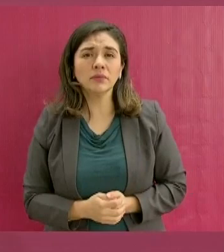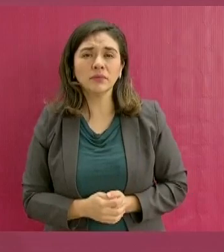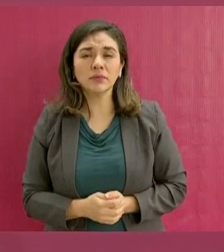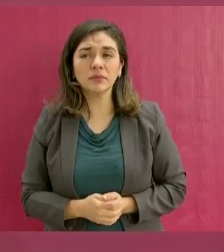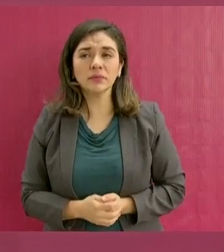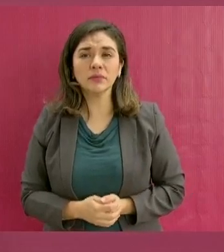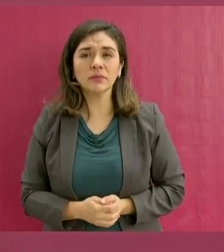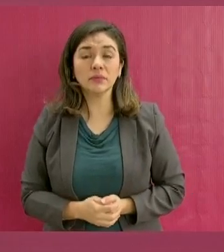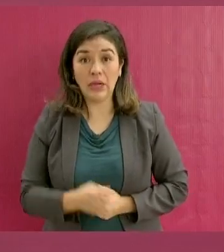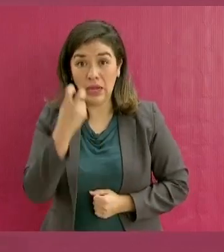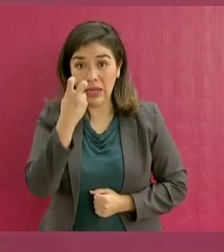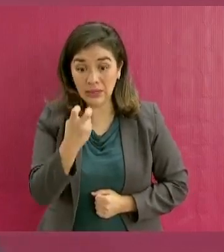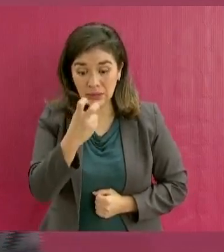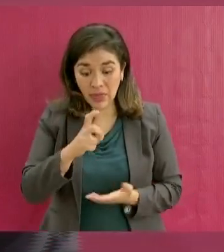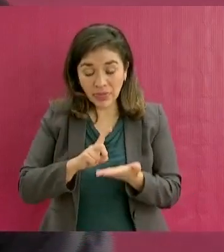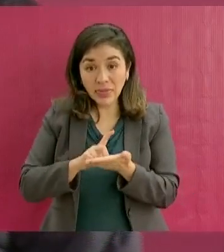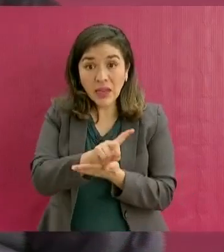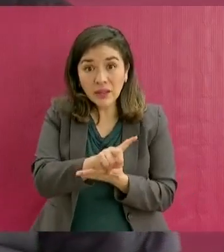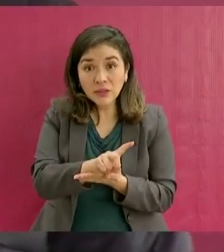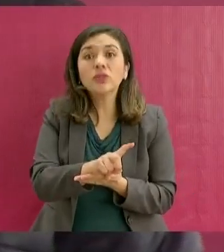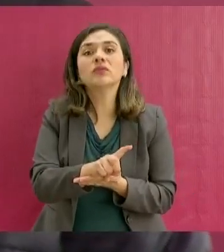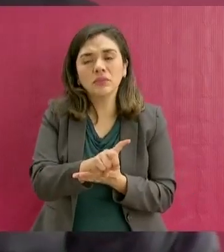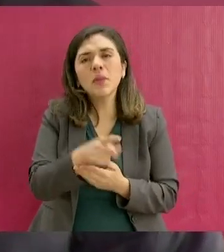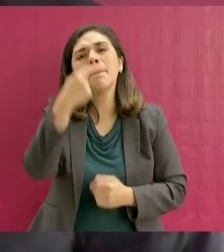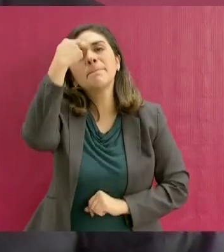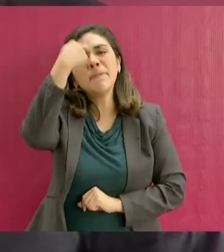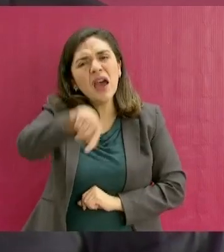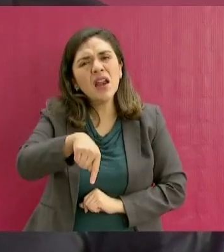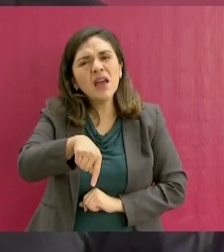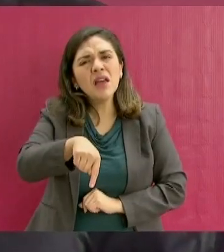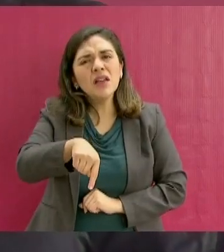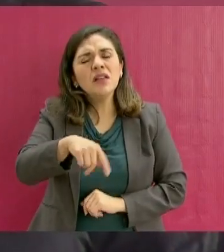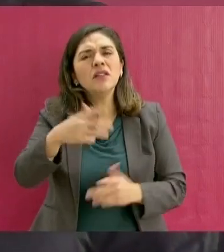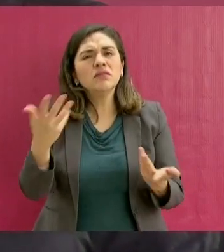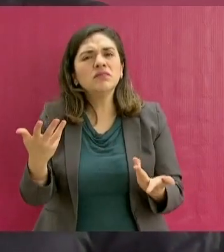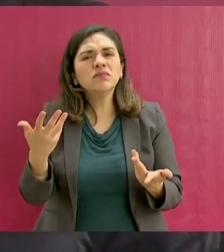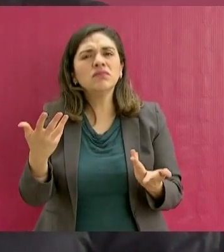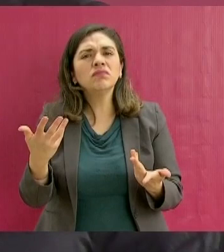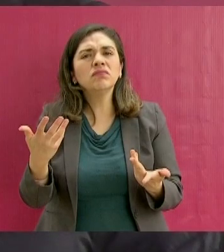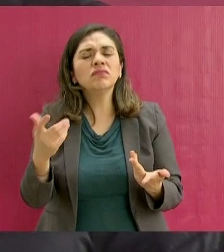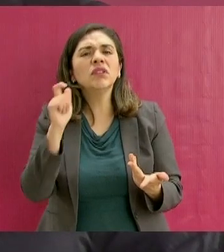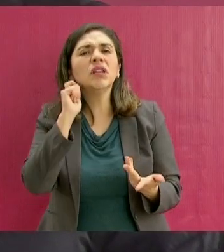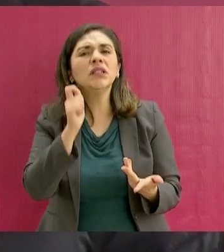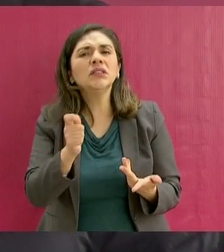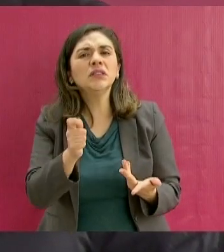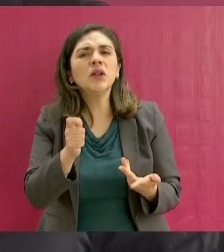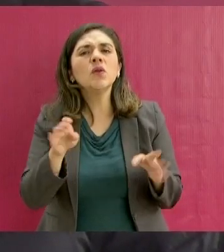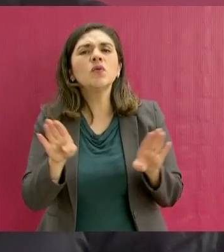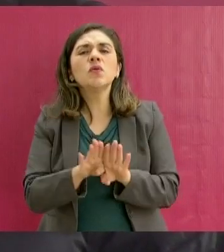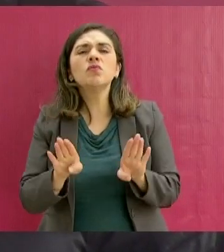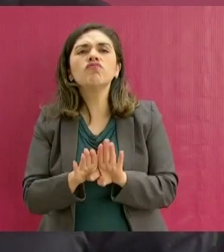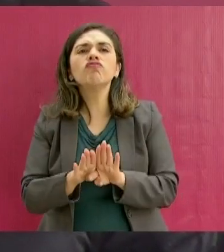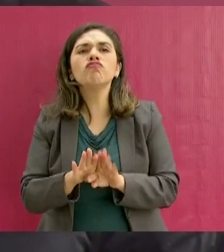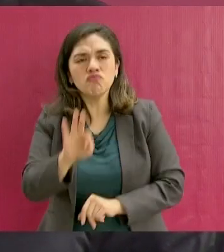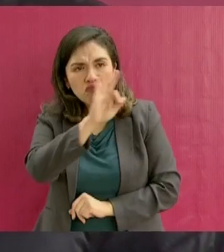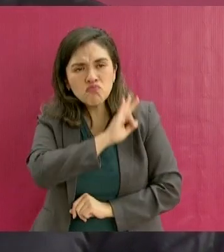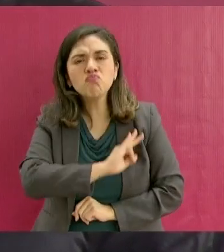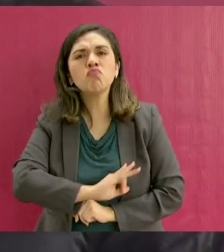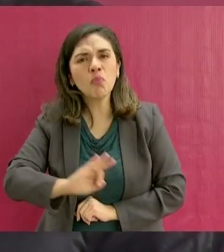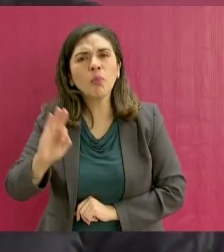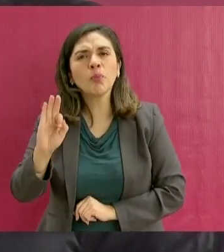el derecho a que se pueda